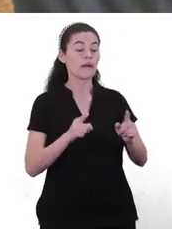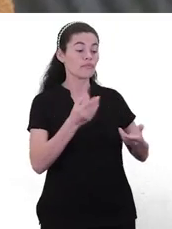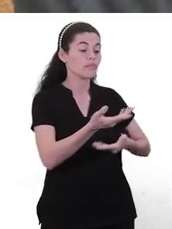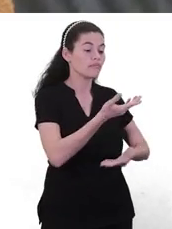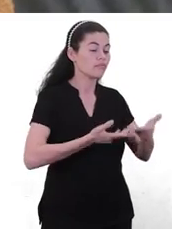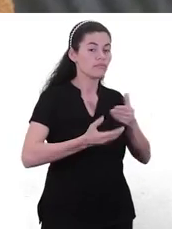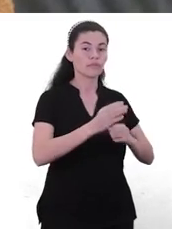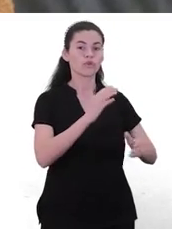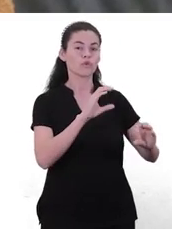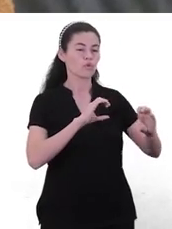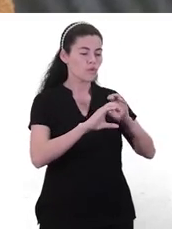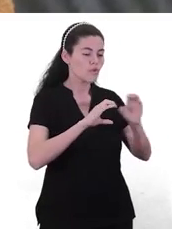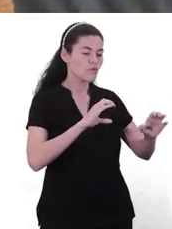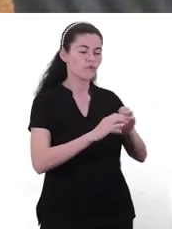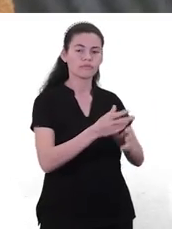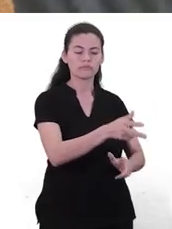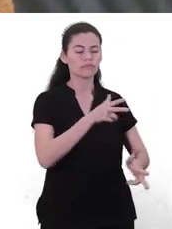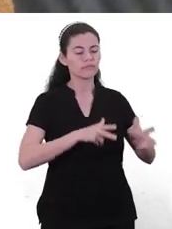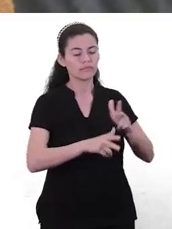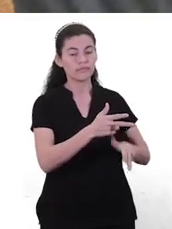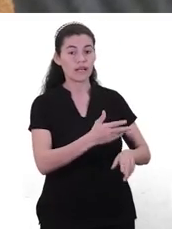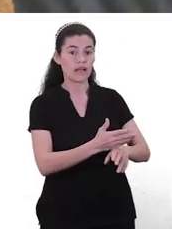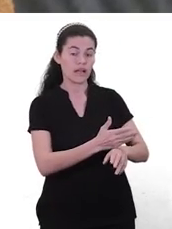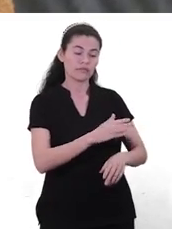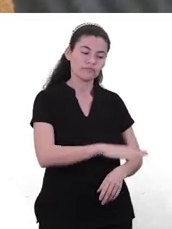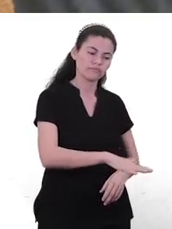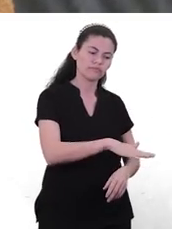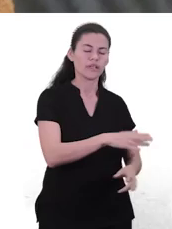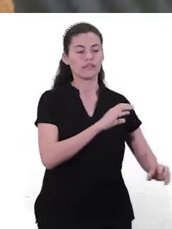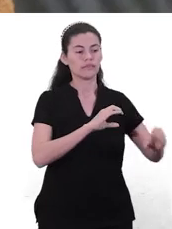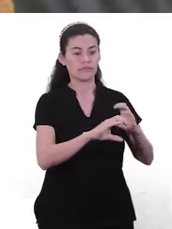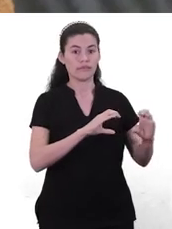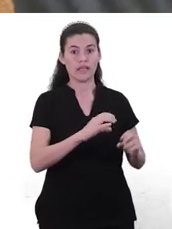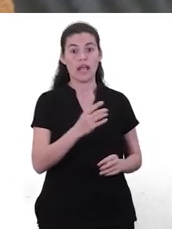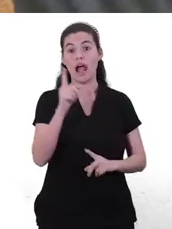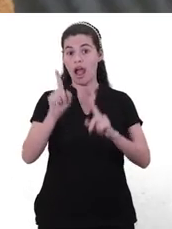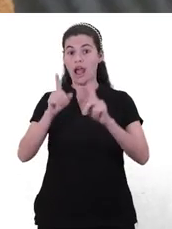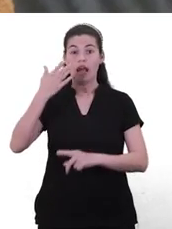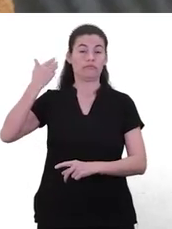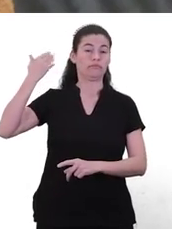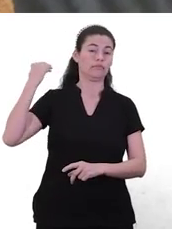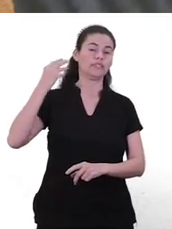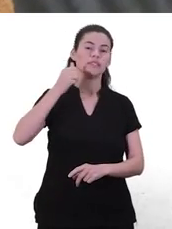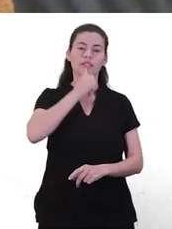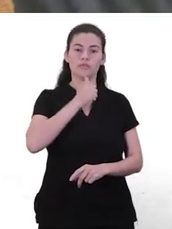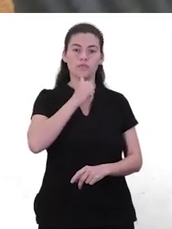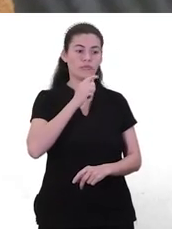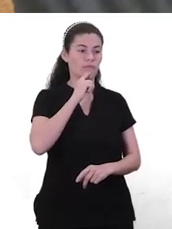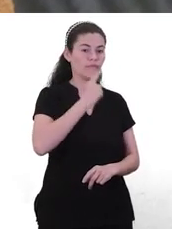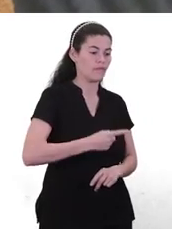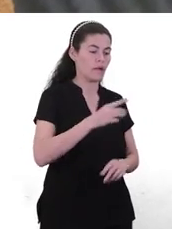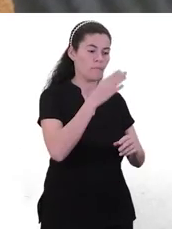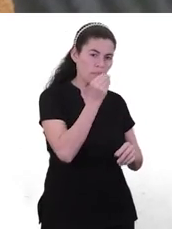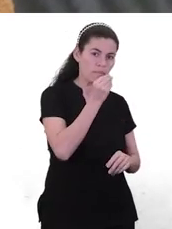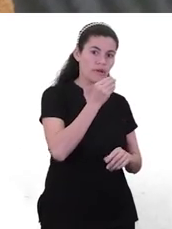darle la oportunidad que puedan hablar, ¿verdad? Ya salir un poco de esa idea de los hijos no opinan, ¿verdad? Porque son niños, no tienen que